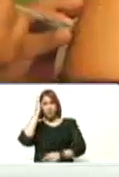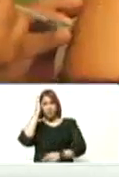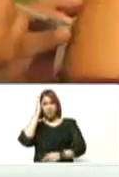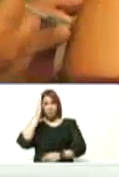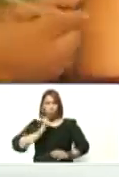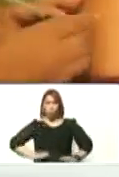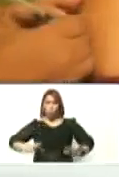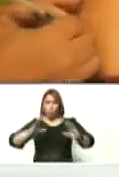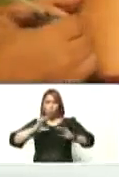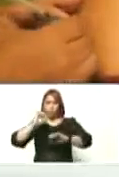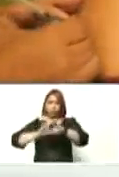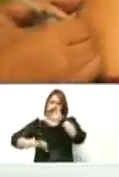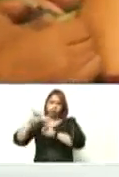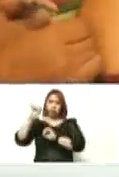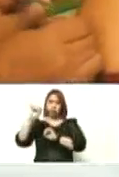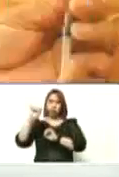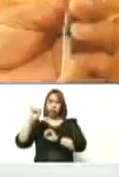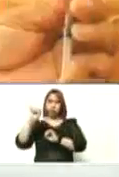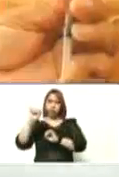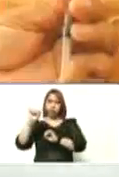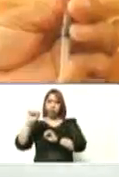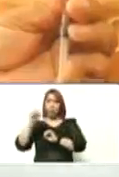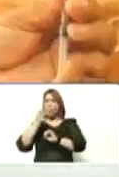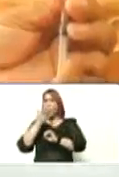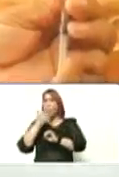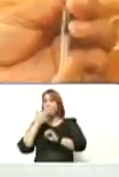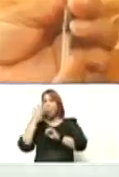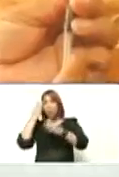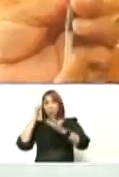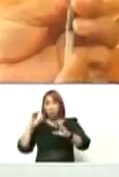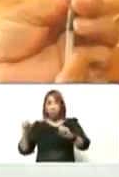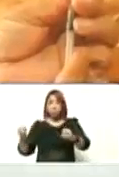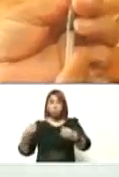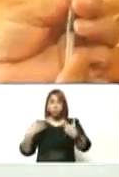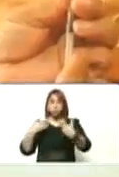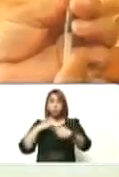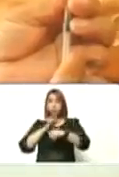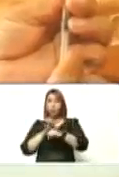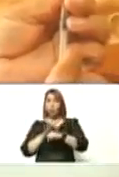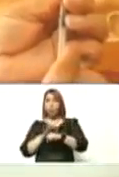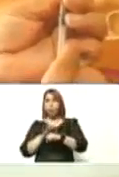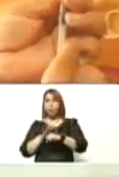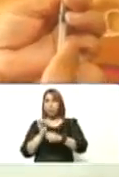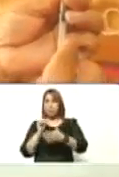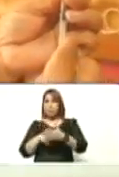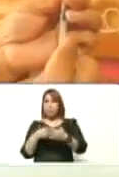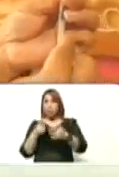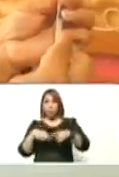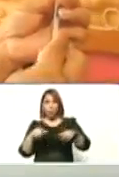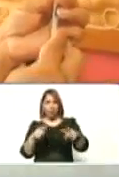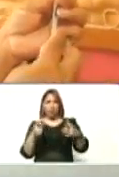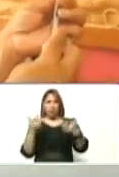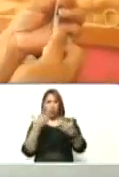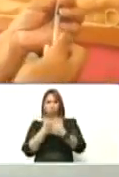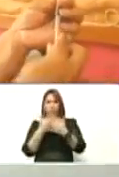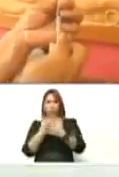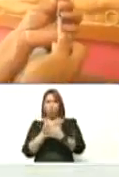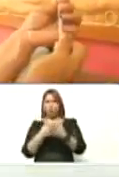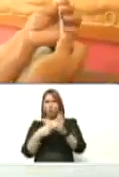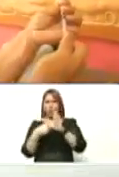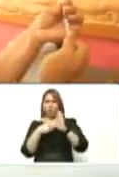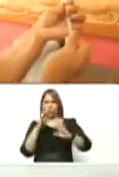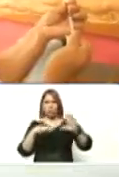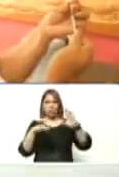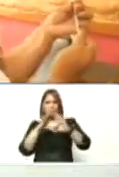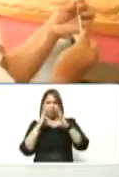cuerpo para defenderse del coronavirus lo defiende sin lugar a duda está demostrado científicamente en